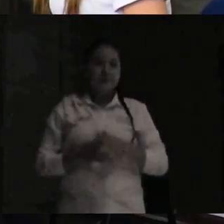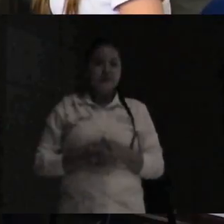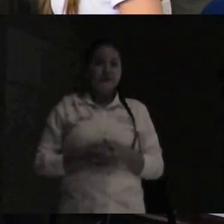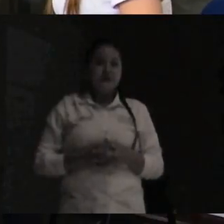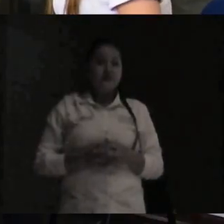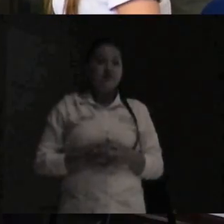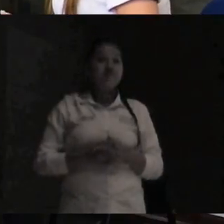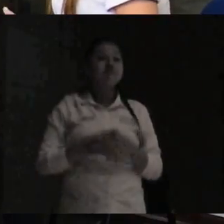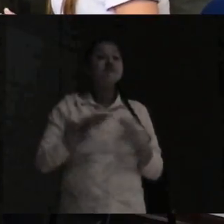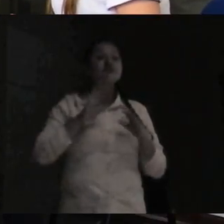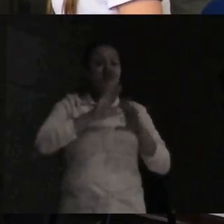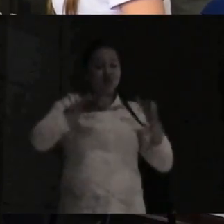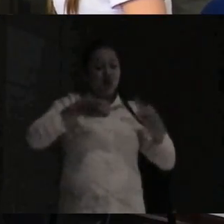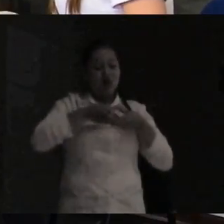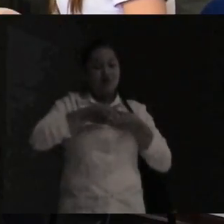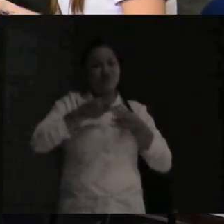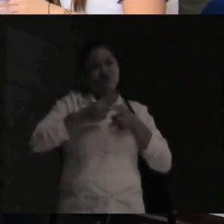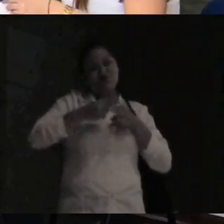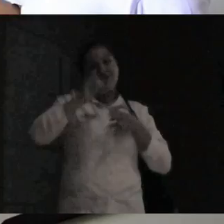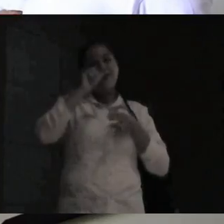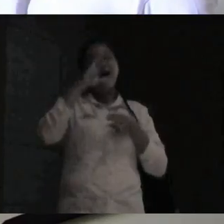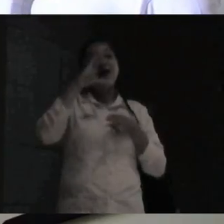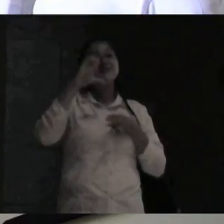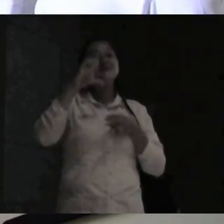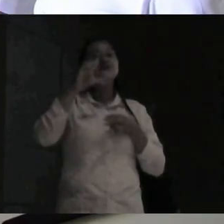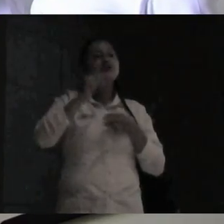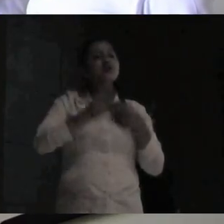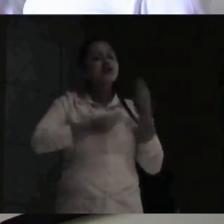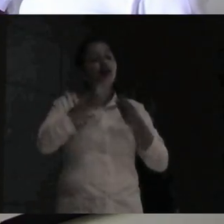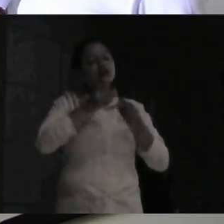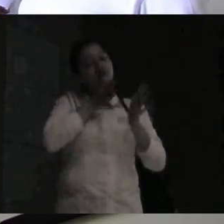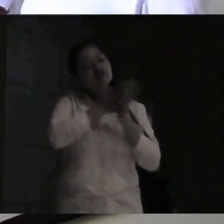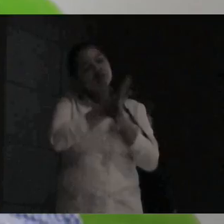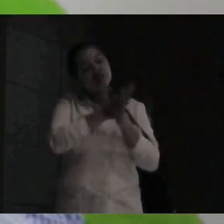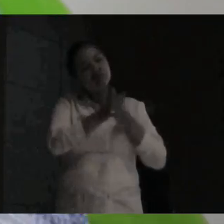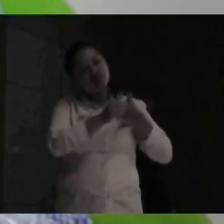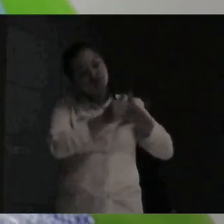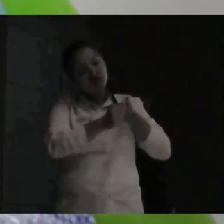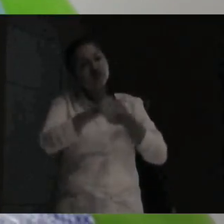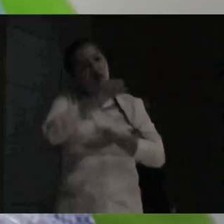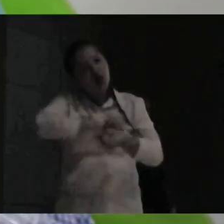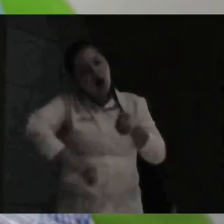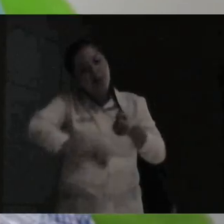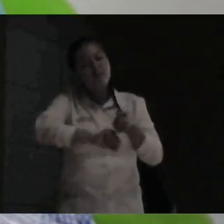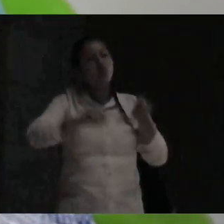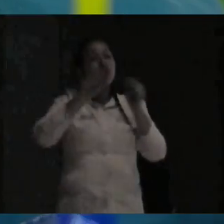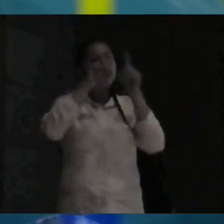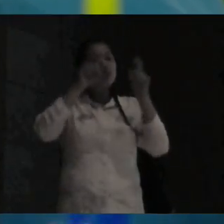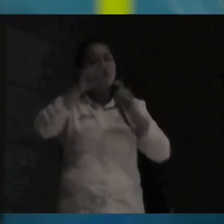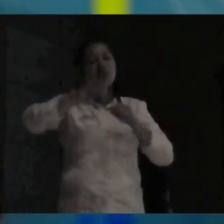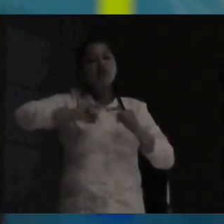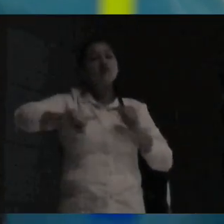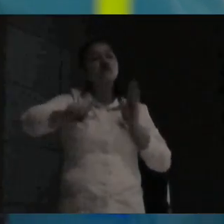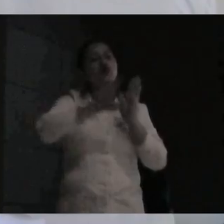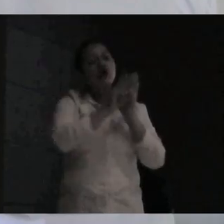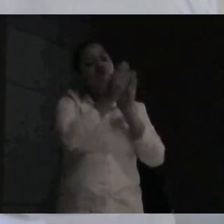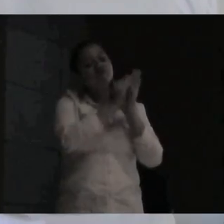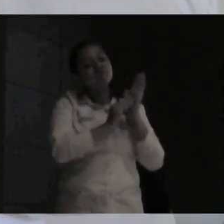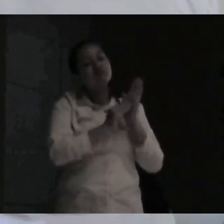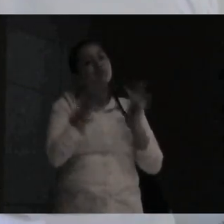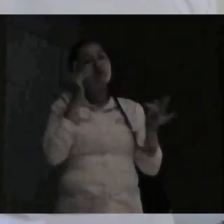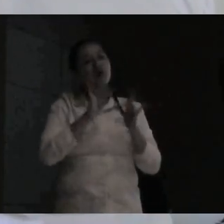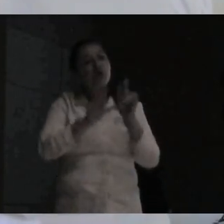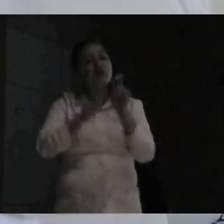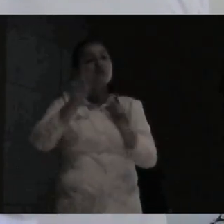Asela informa, orienta y apoya sobre derechos y deberes legales y el afrontamiento de vivir con ELA en el